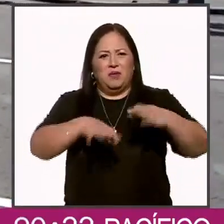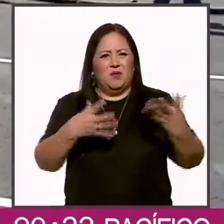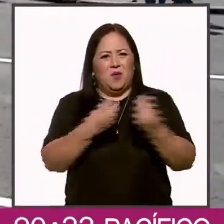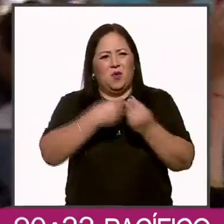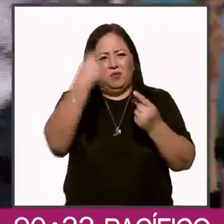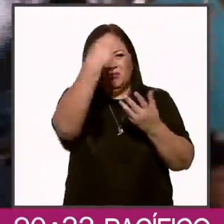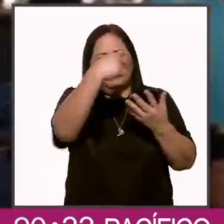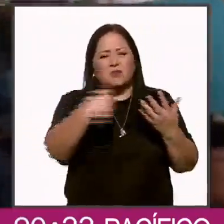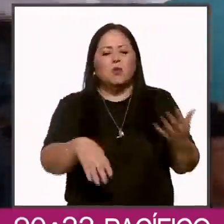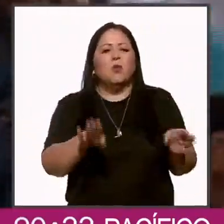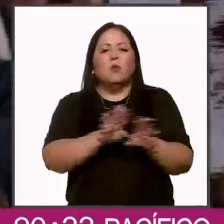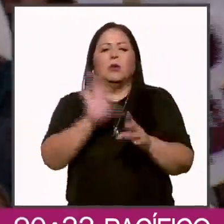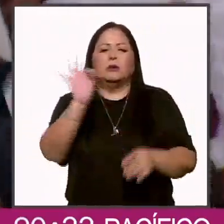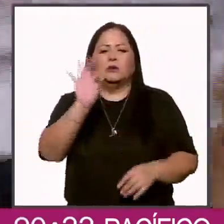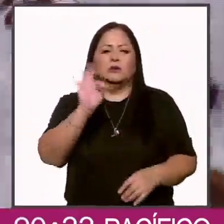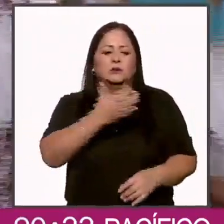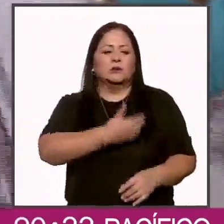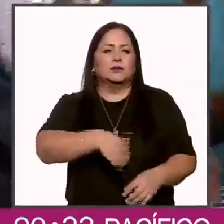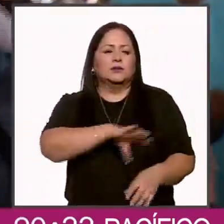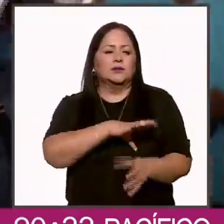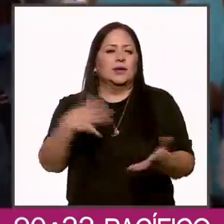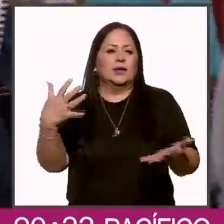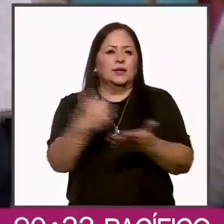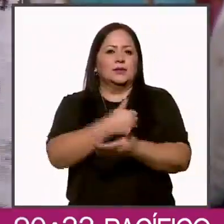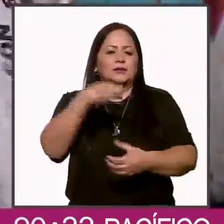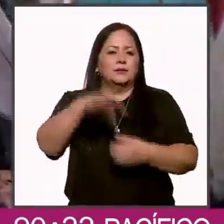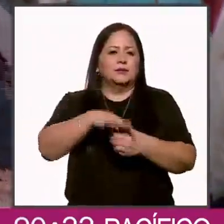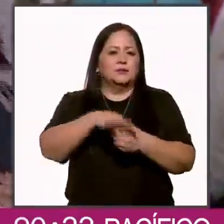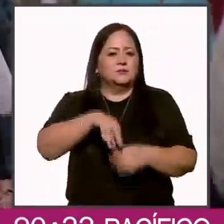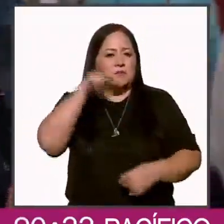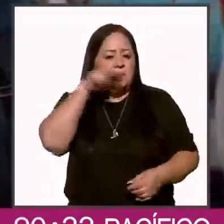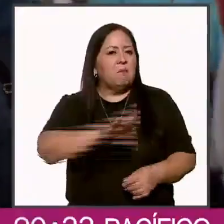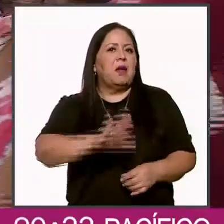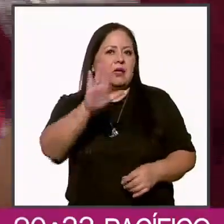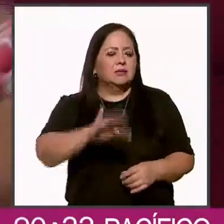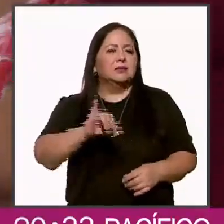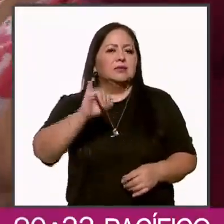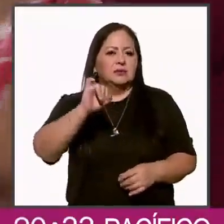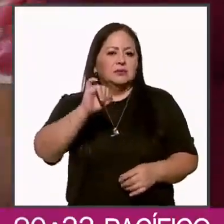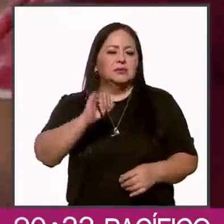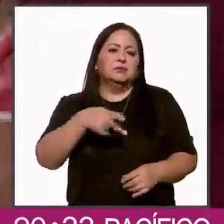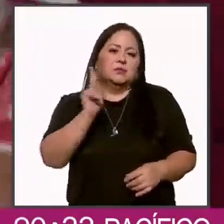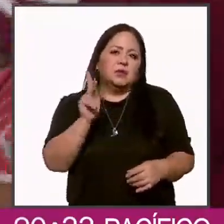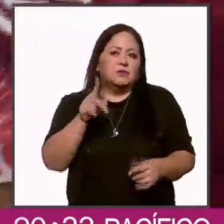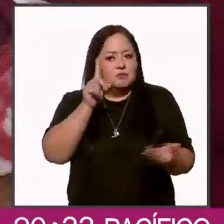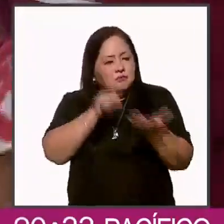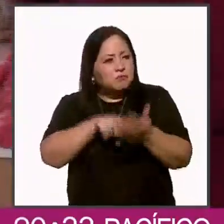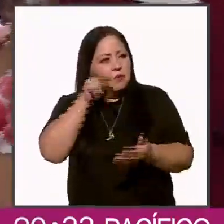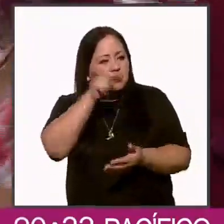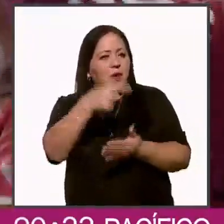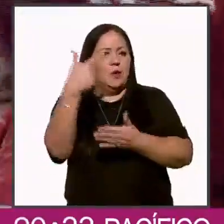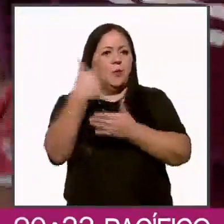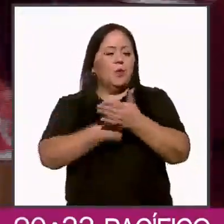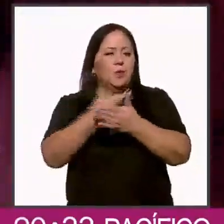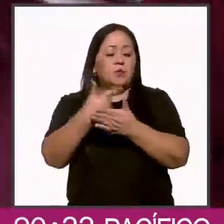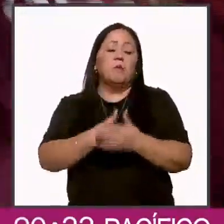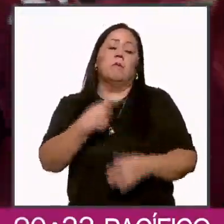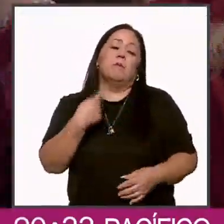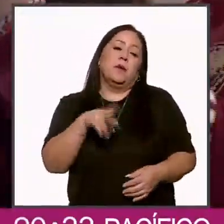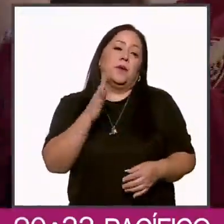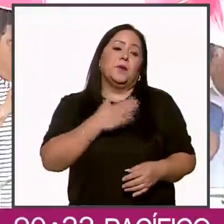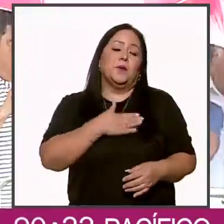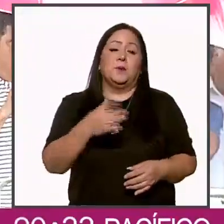si Claudia gana las elecciones, como parece que sucederá según las encuestas? Bueno,